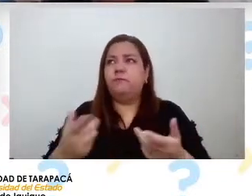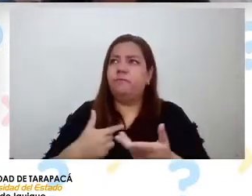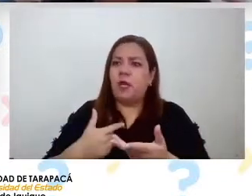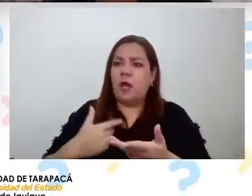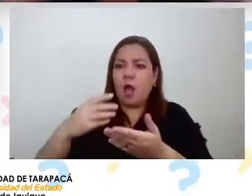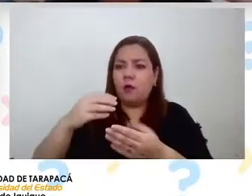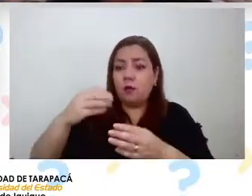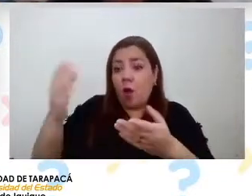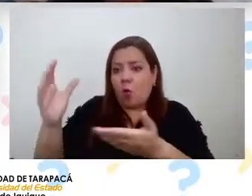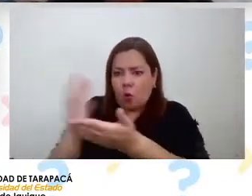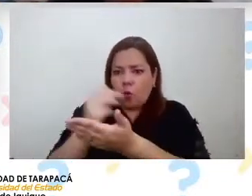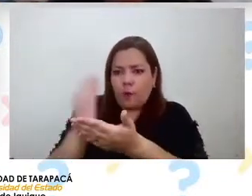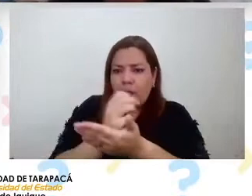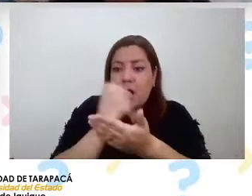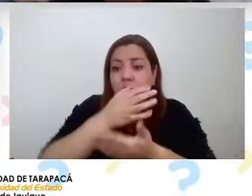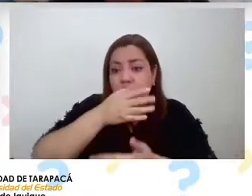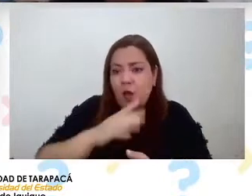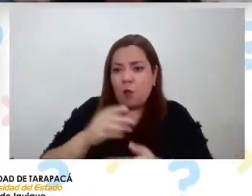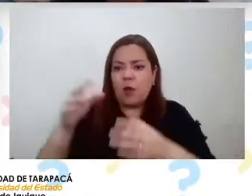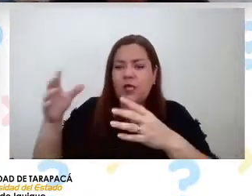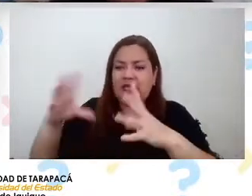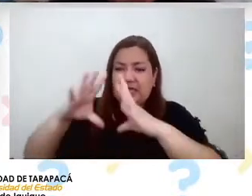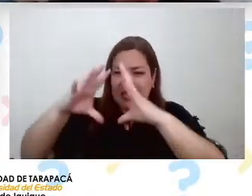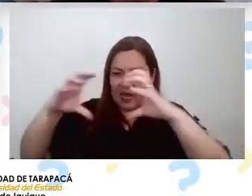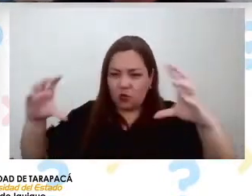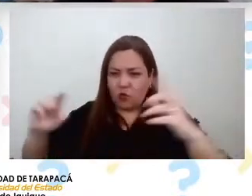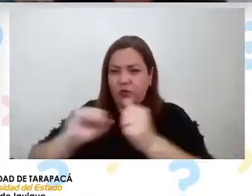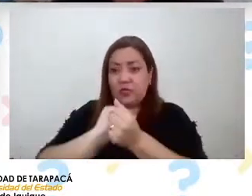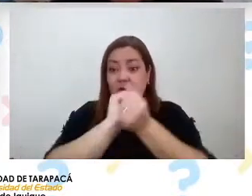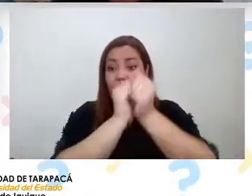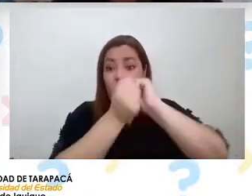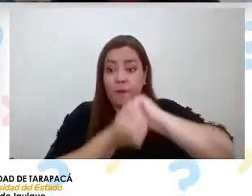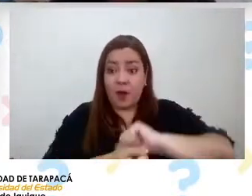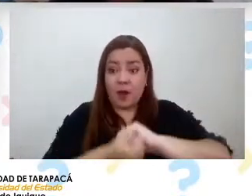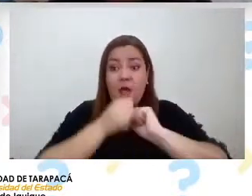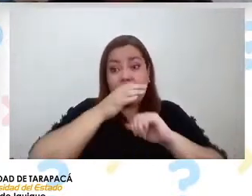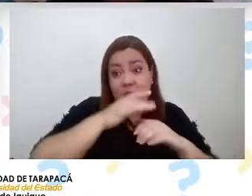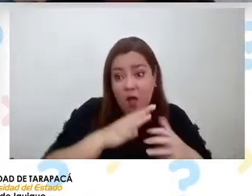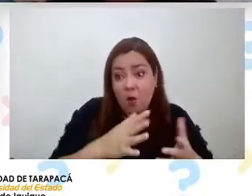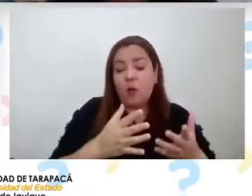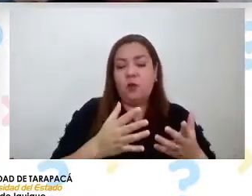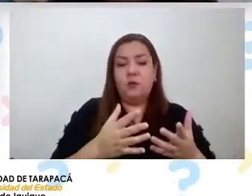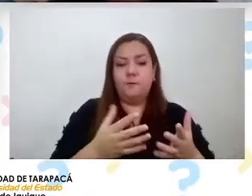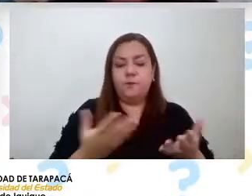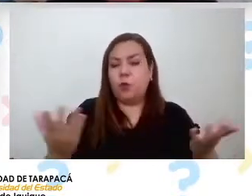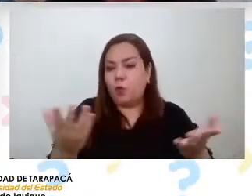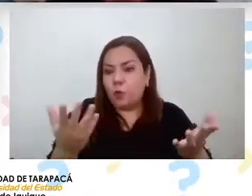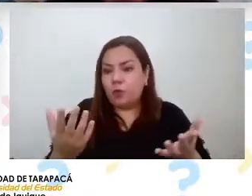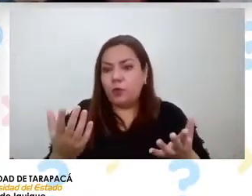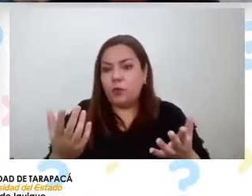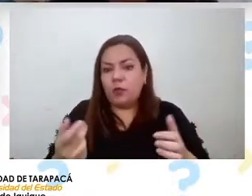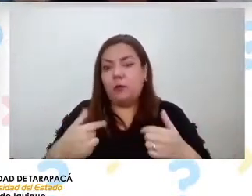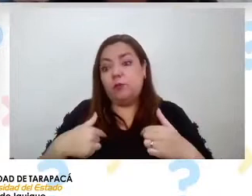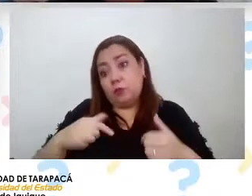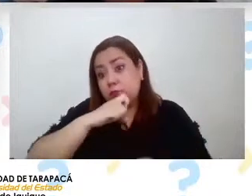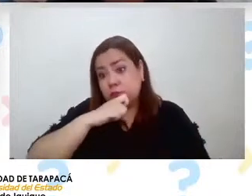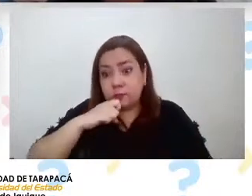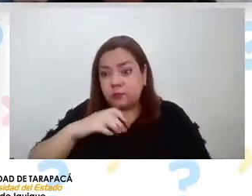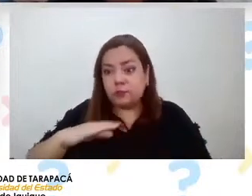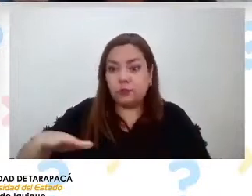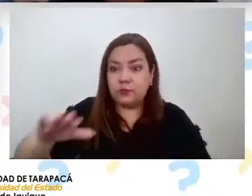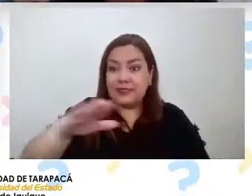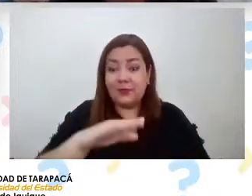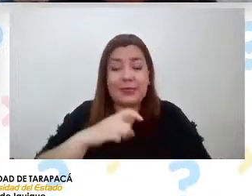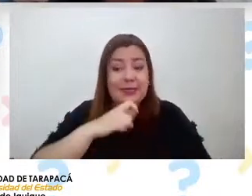y transformarla en agua, en algún recurso hídrico, dado que estamos en un desierto, en el desierto